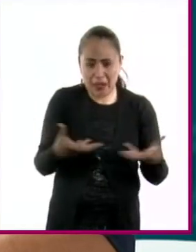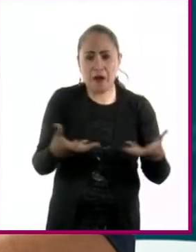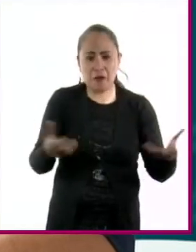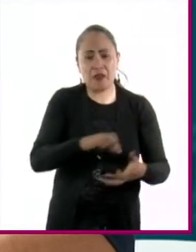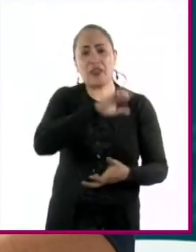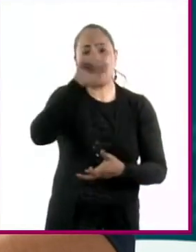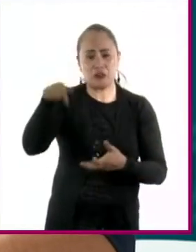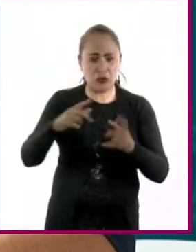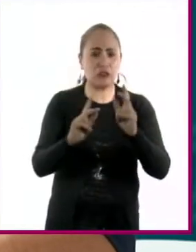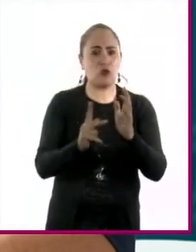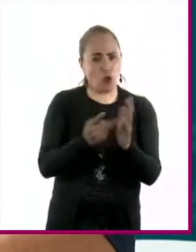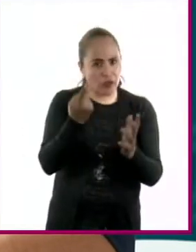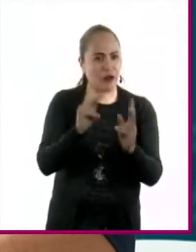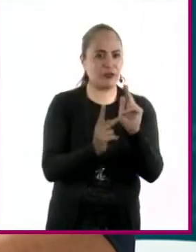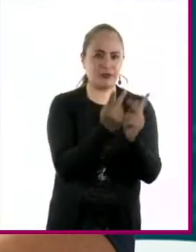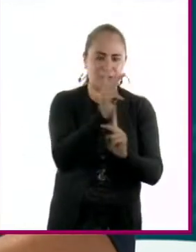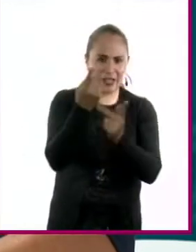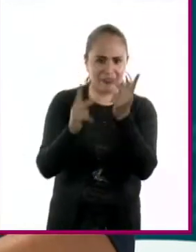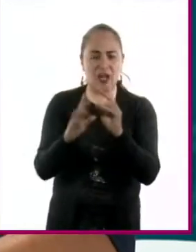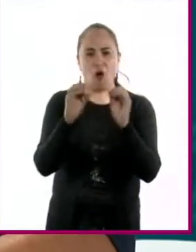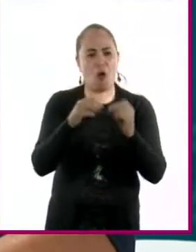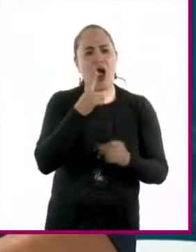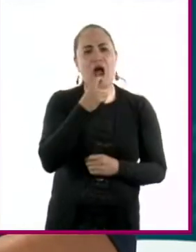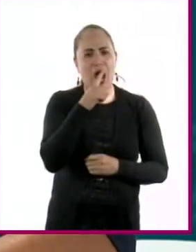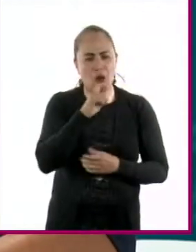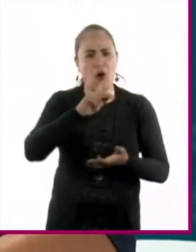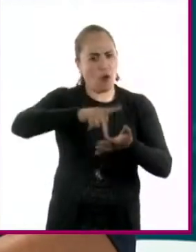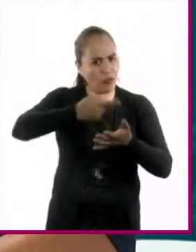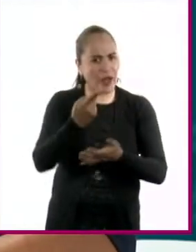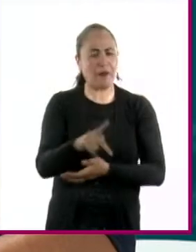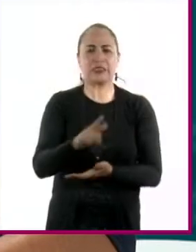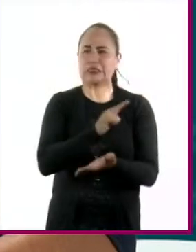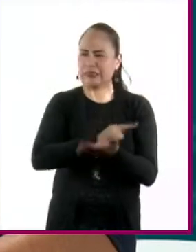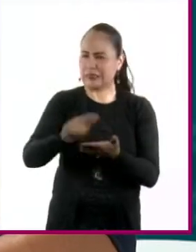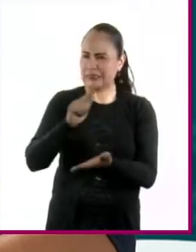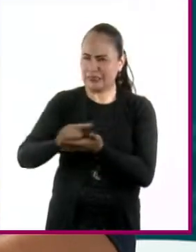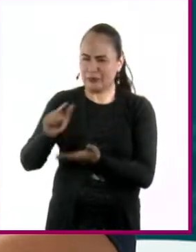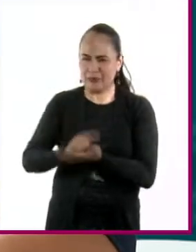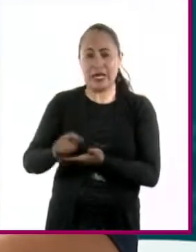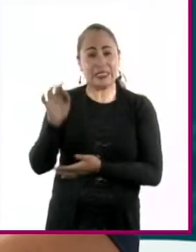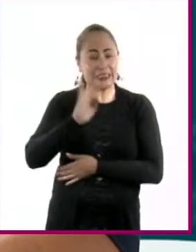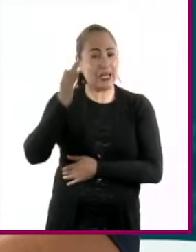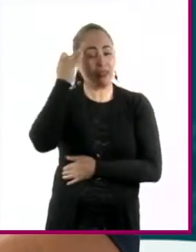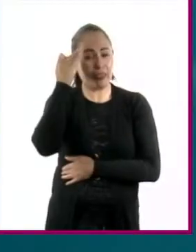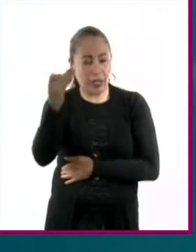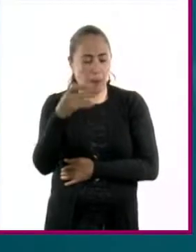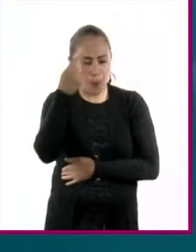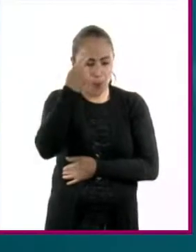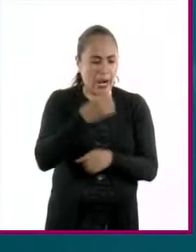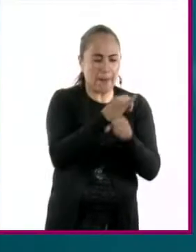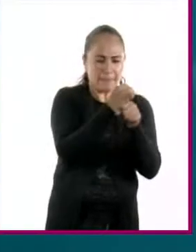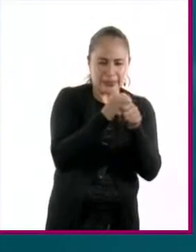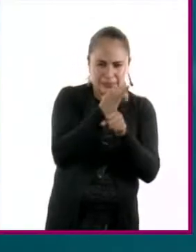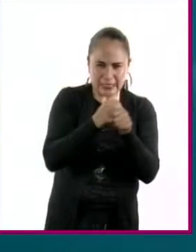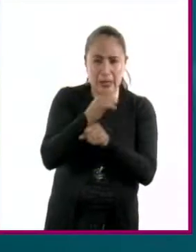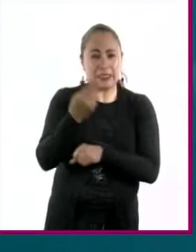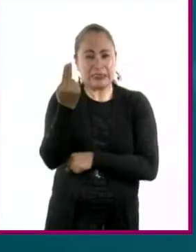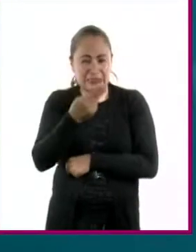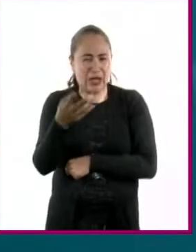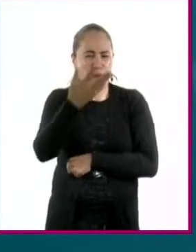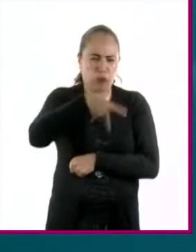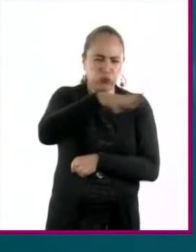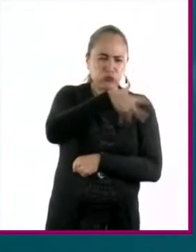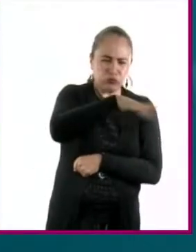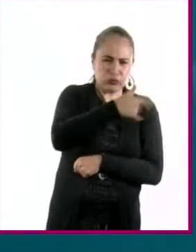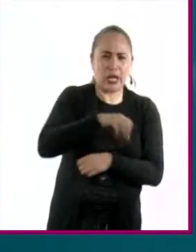y el agua que se pensaban irreparables. A veces es cuestión de tiempo para encontrar un remedio, pero hay que buscarlo. Y tener conocimiento